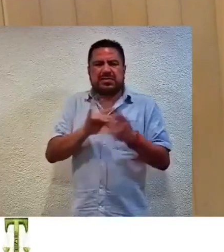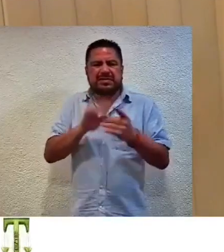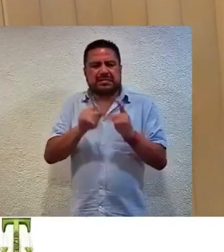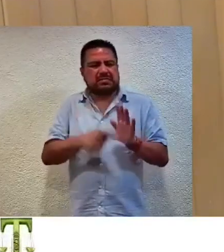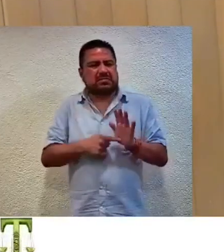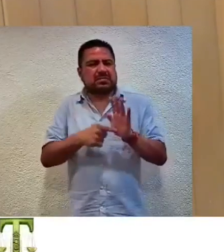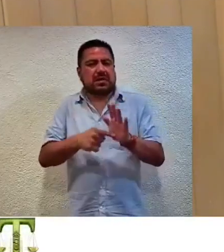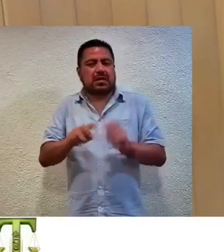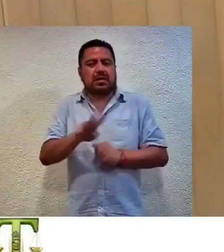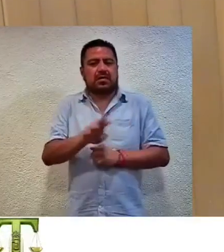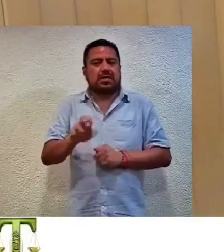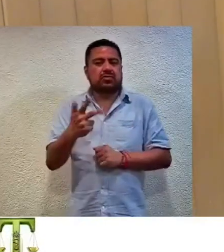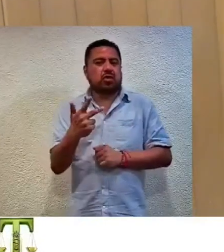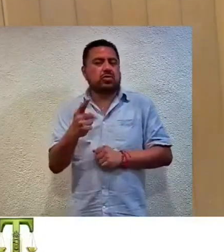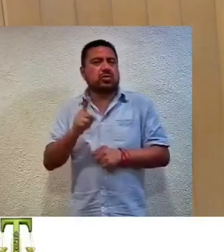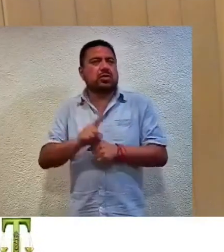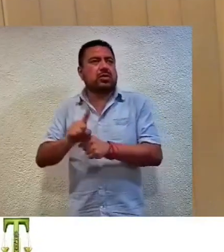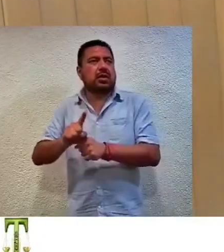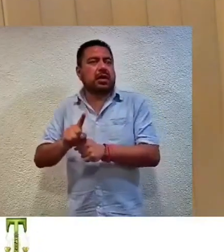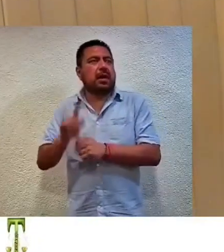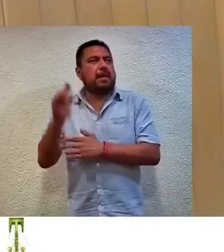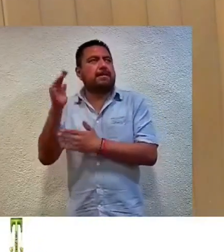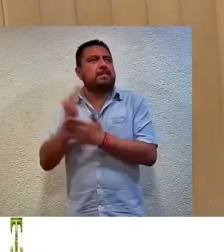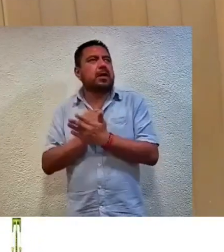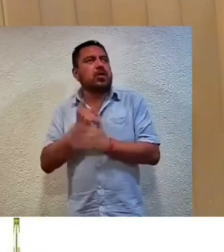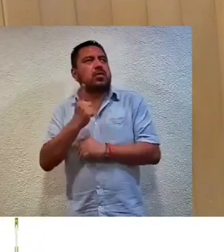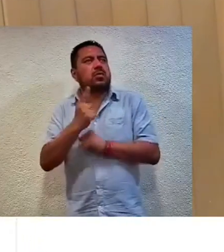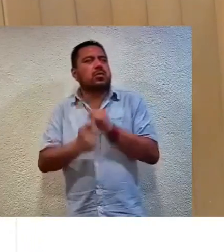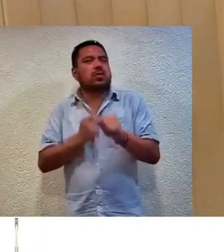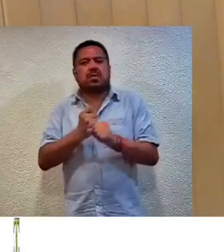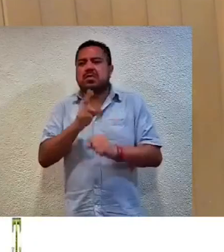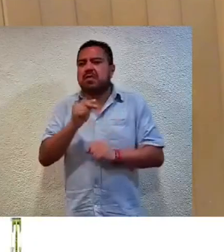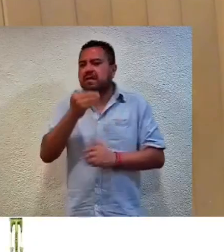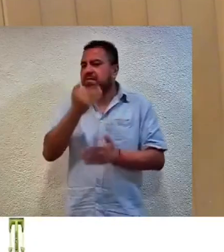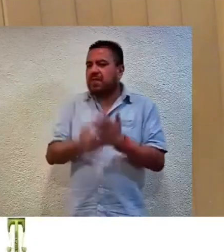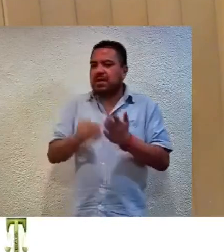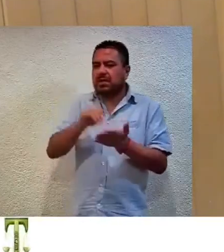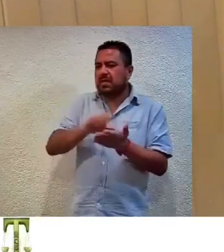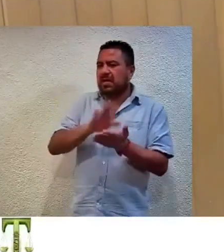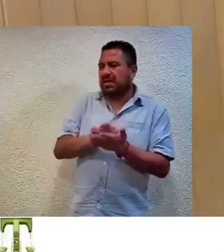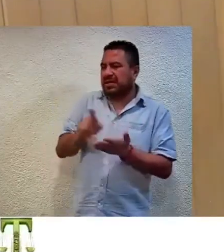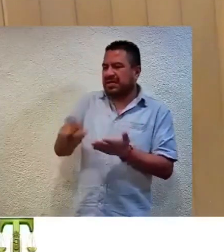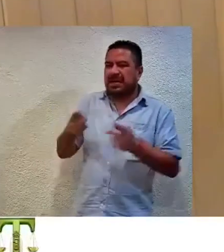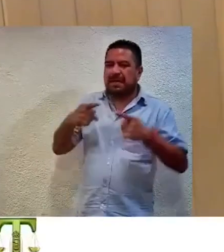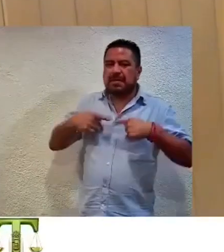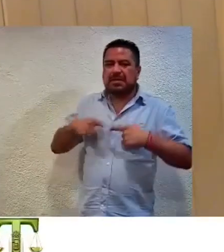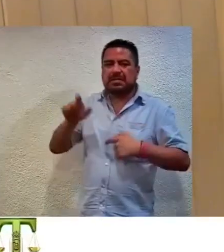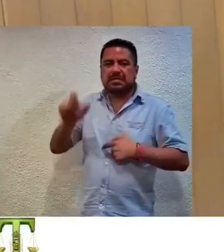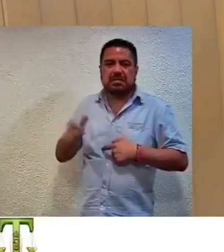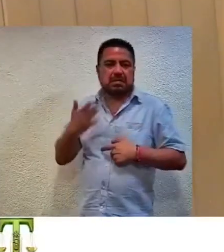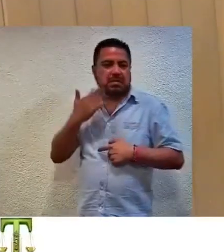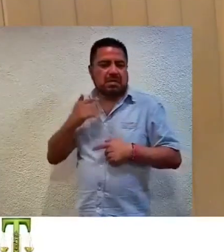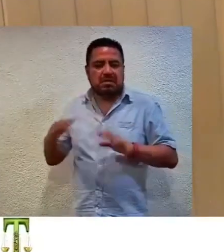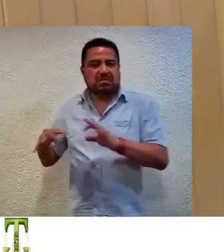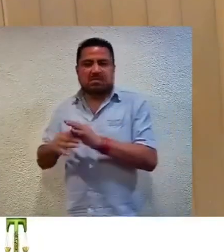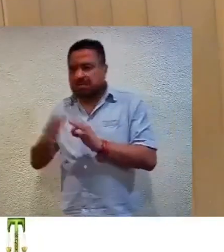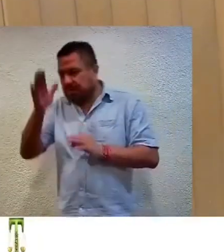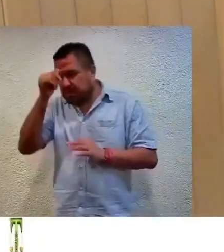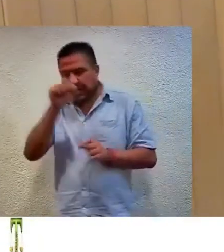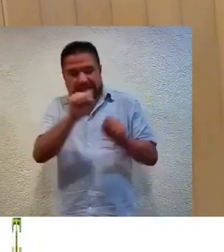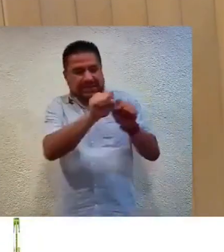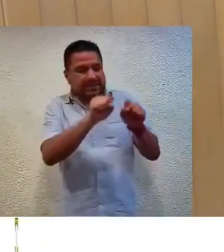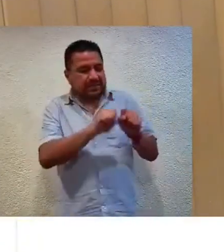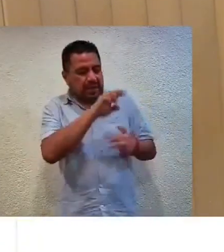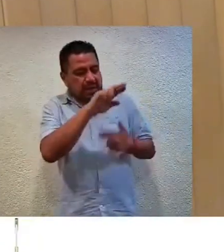transcurrieron 308 días, menos de un año y no lo que estimó la actora. Además, conforme al criterio de la Sala Regional